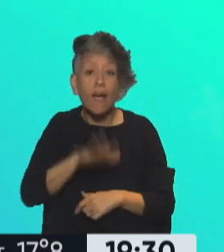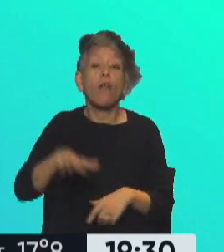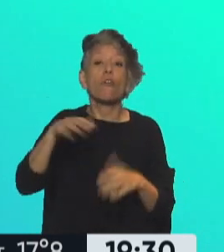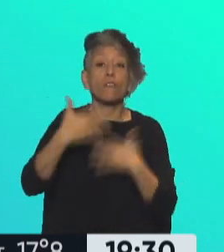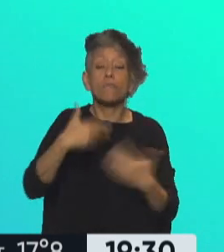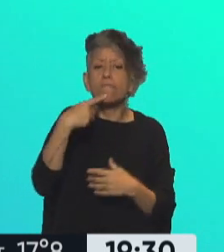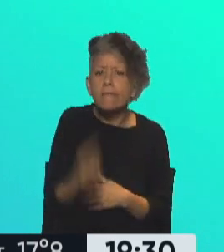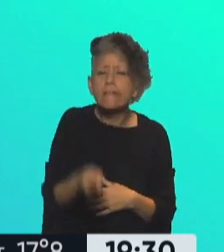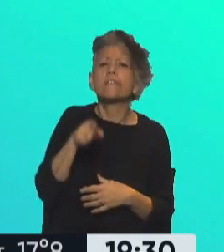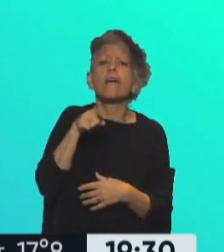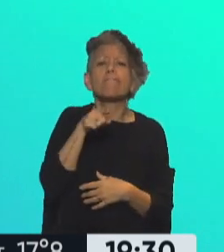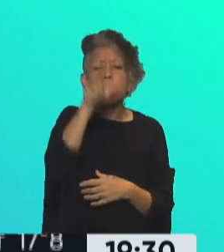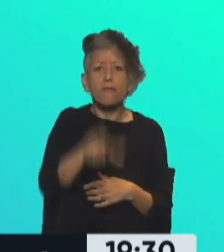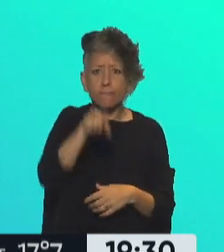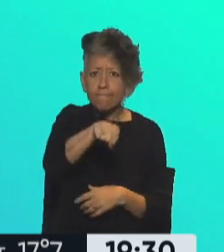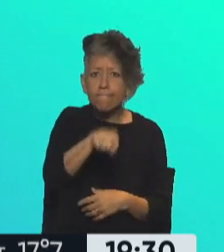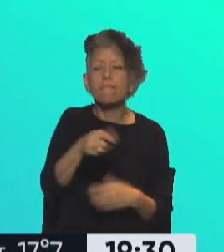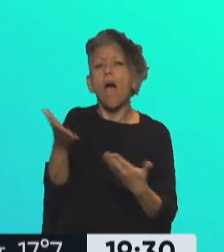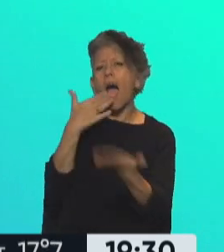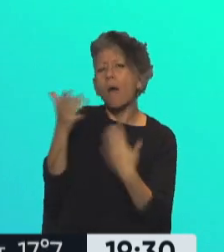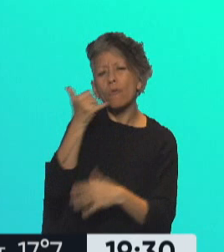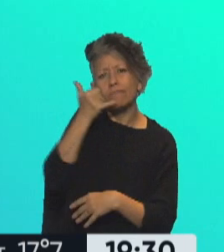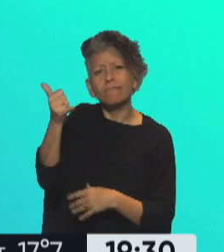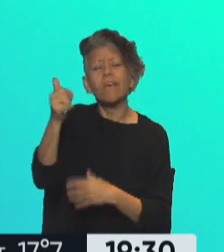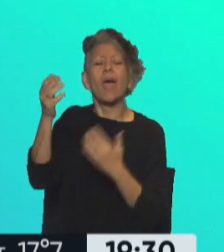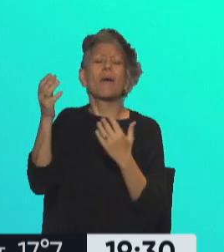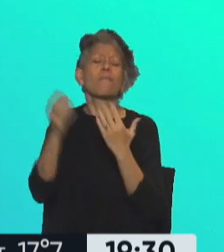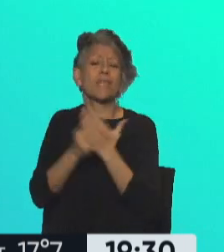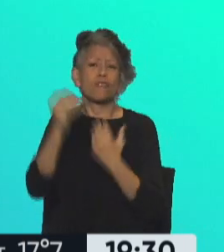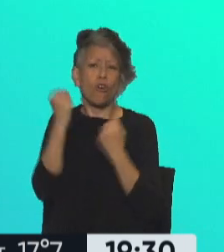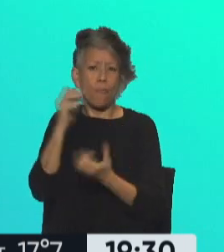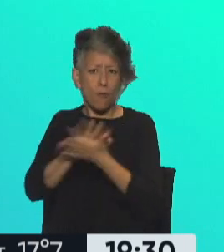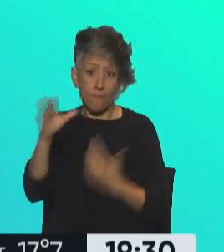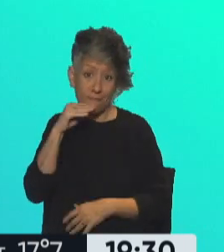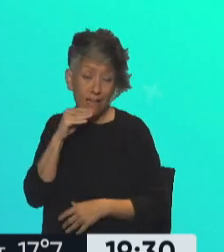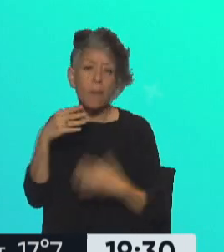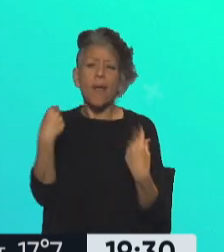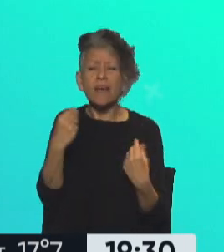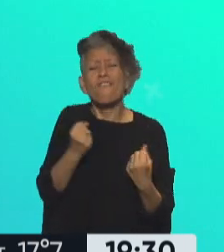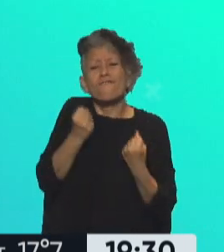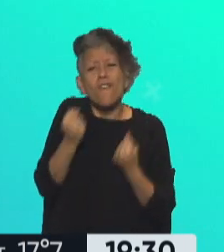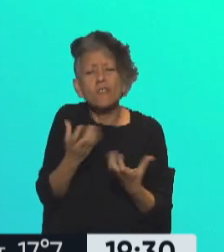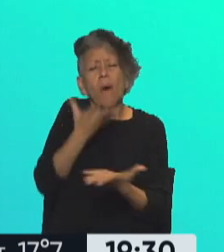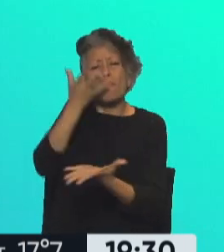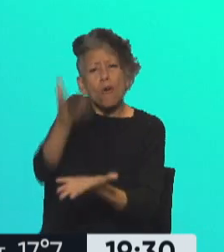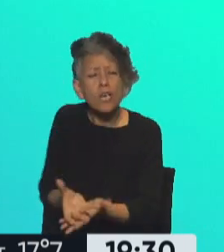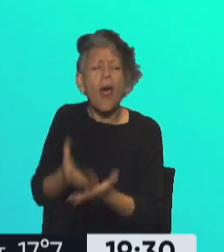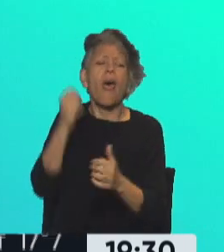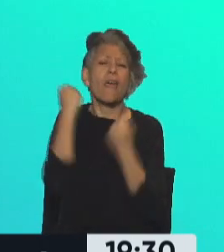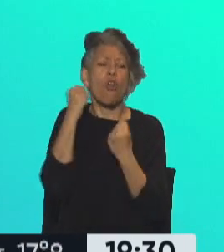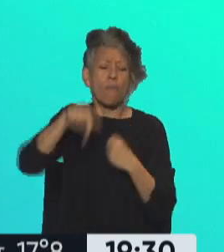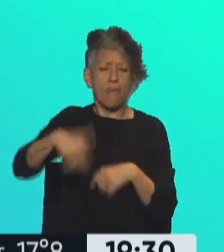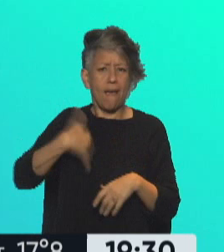Claver Carone conversó telefónicamente con el nuevo ministro de Economía, con Massa, sobre los esfuerzos para apoyar la estabilidad macroeconómica de la Argentina,